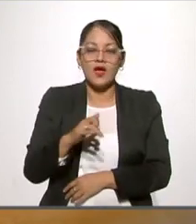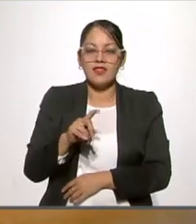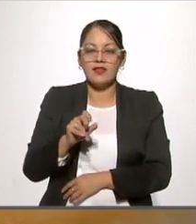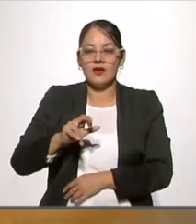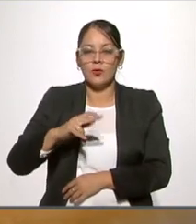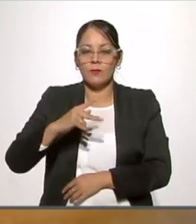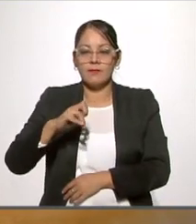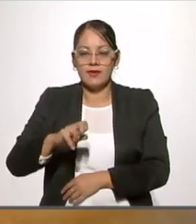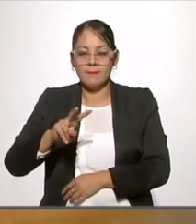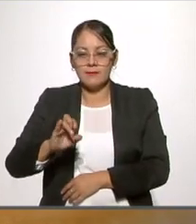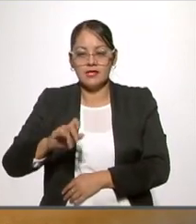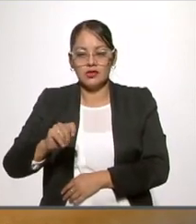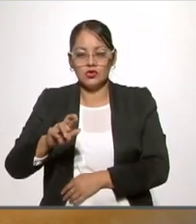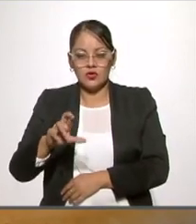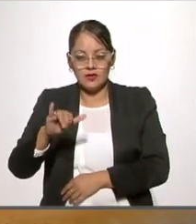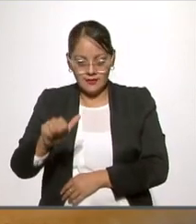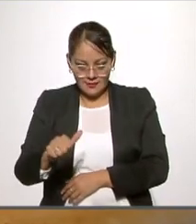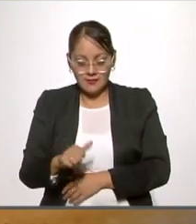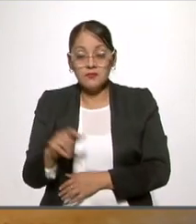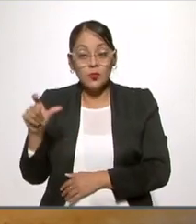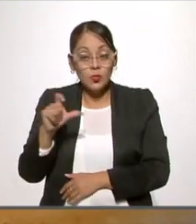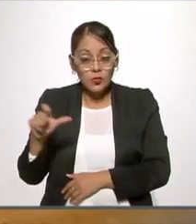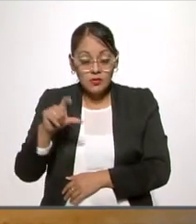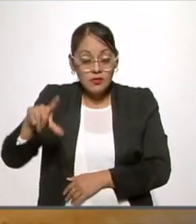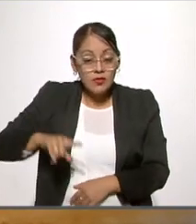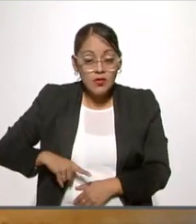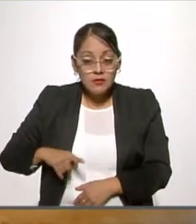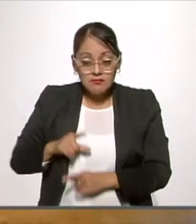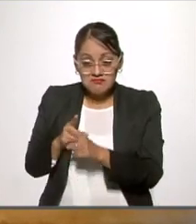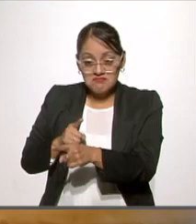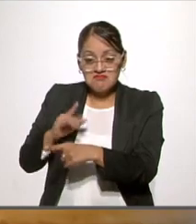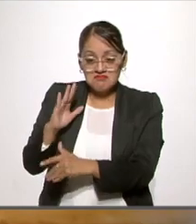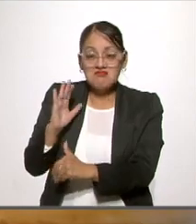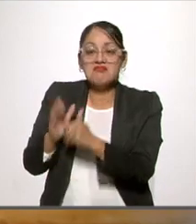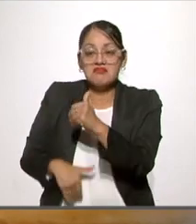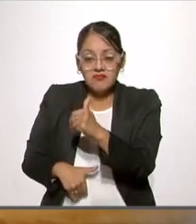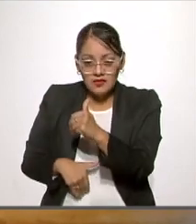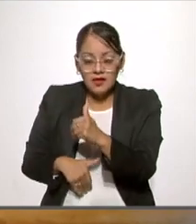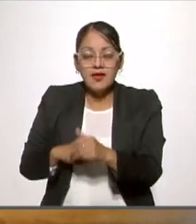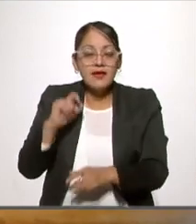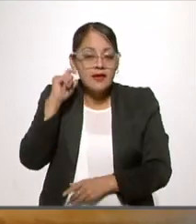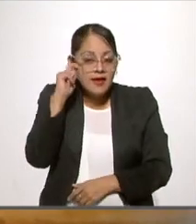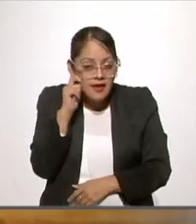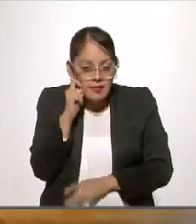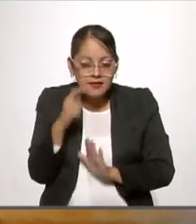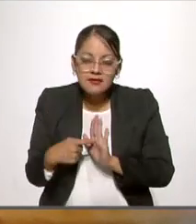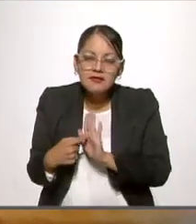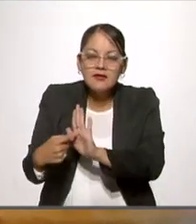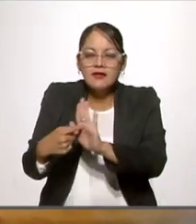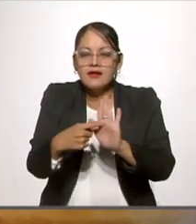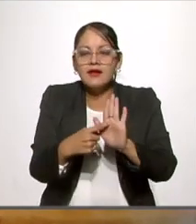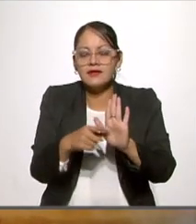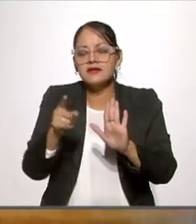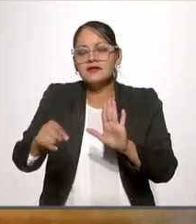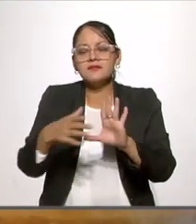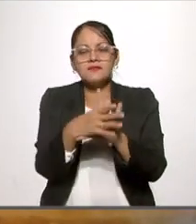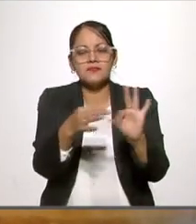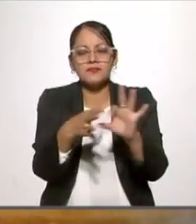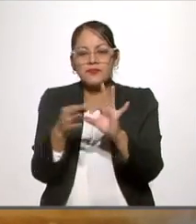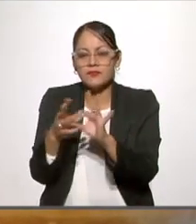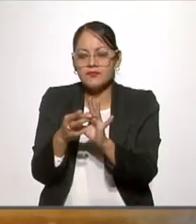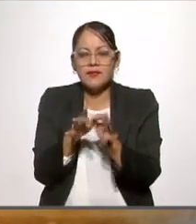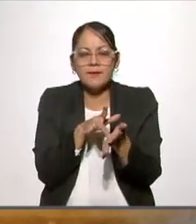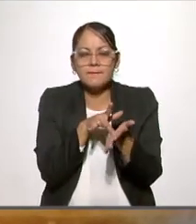Victoria. Cuando terminó el gobierno de Victoria, Guerrero fue postulado por las milicias populares y